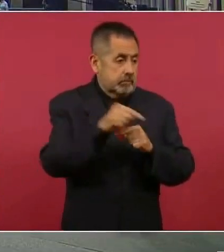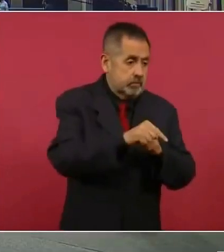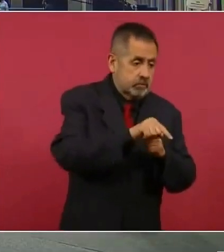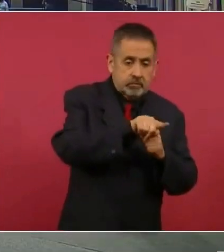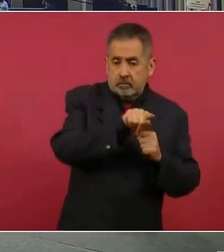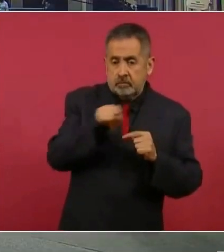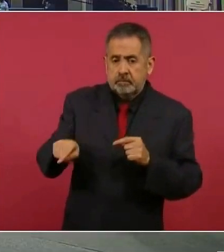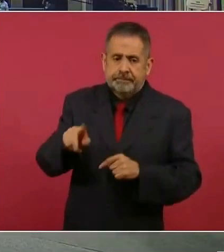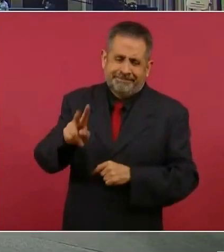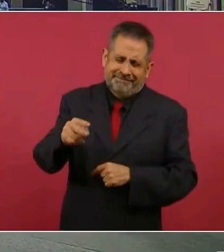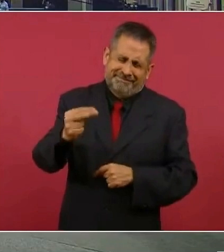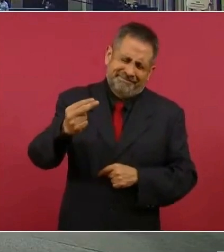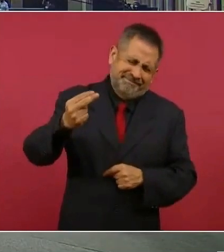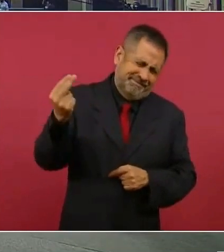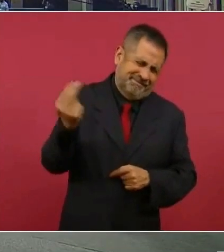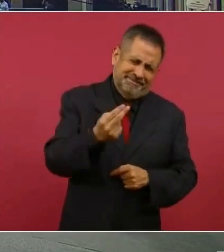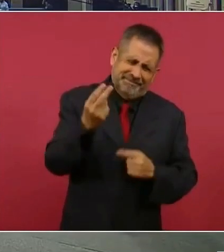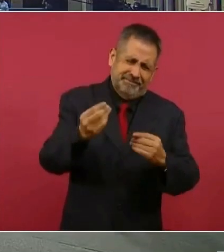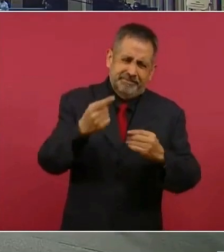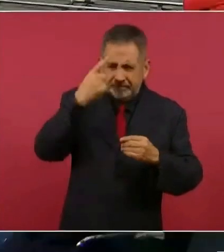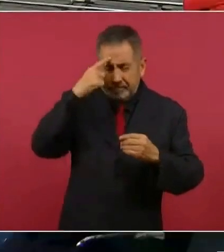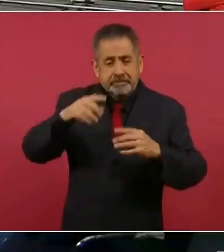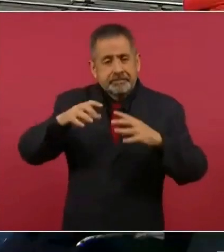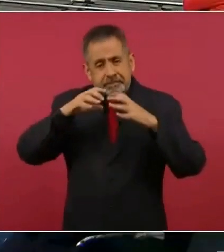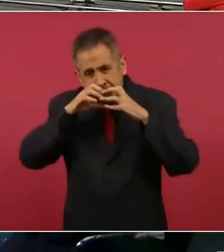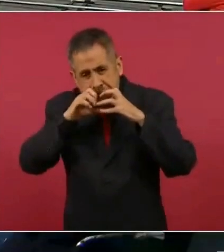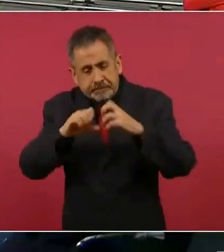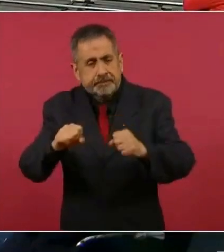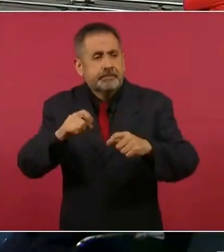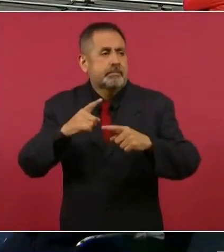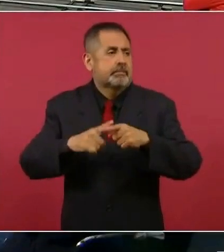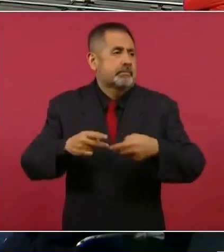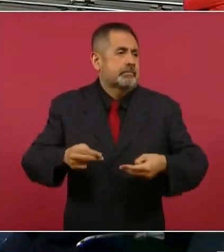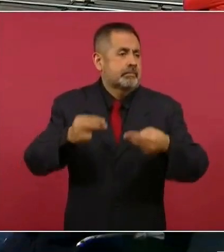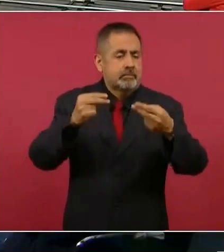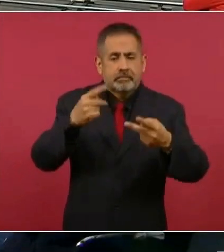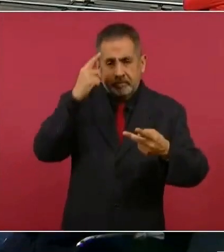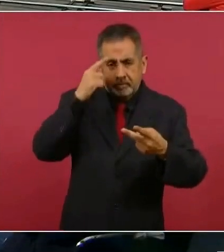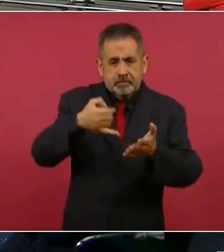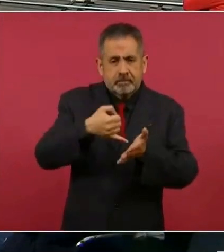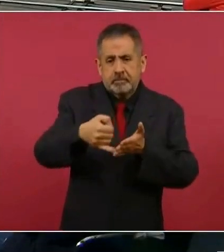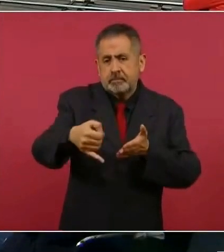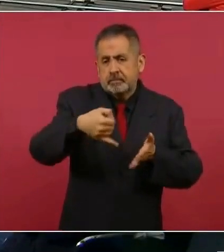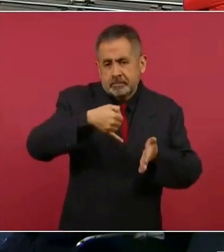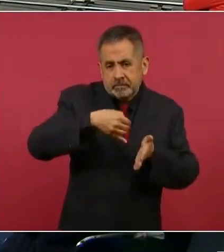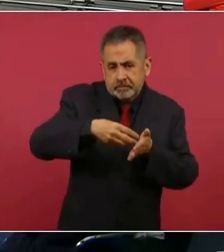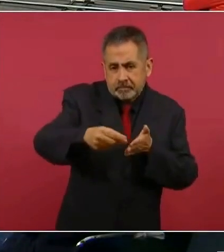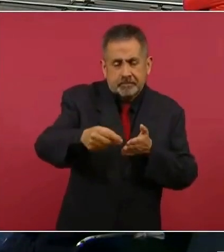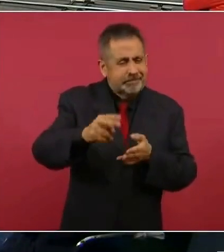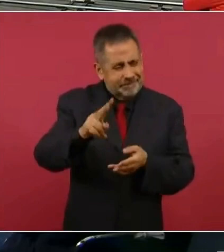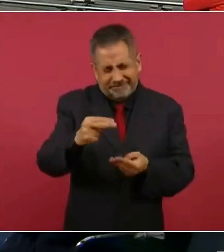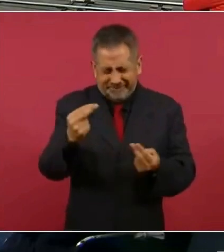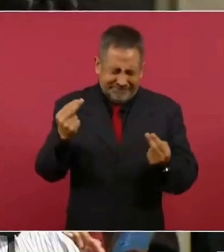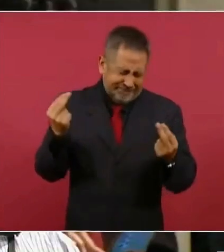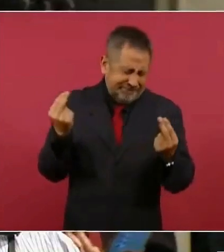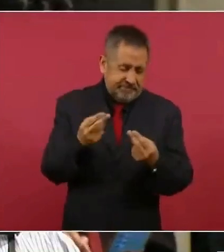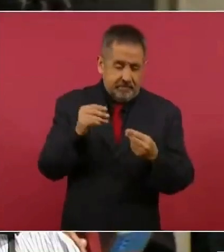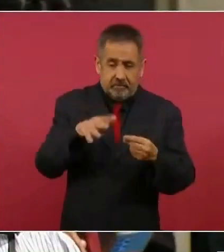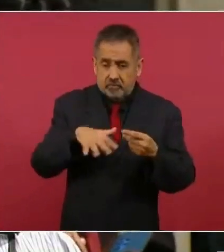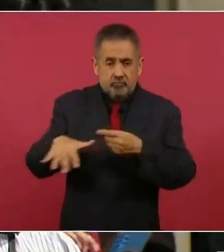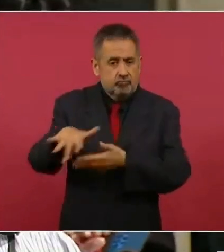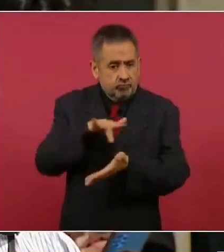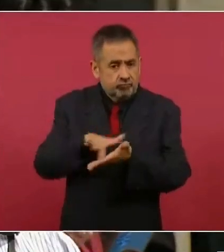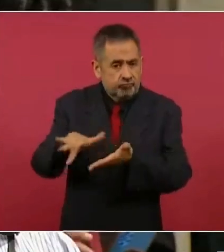necesario por la cuestión de la ganadería, por la de lo que es la agricultura, que tanto se necesita ahí